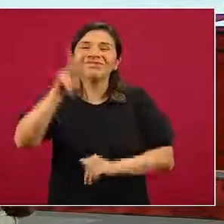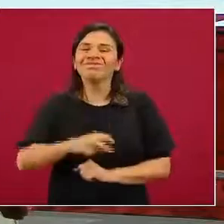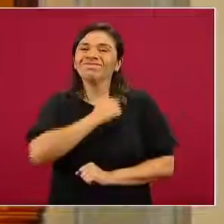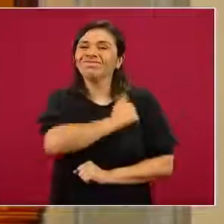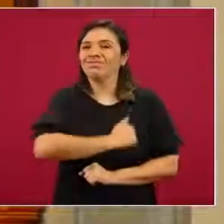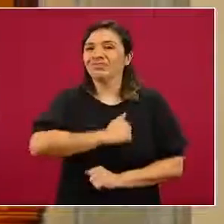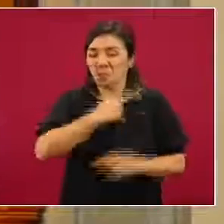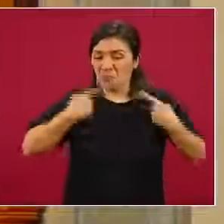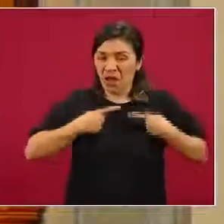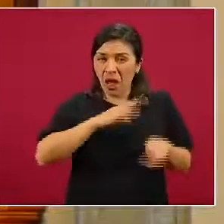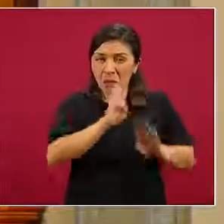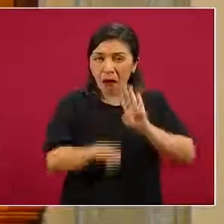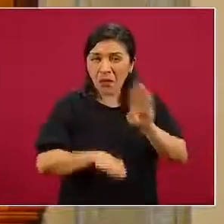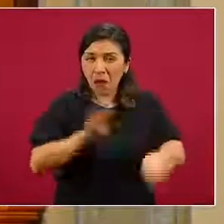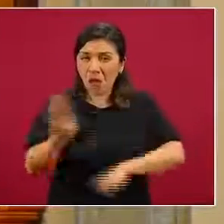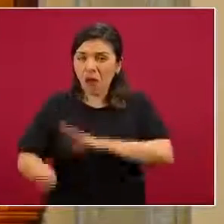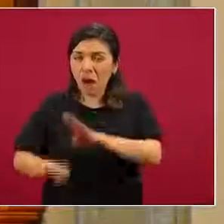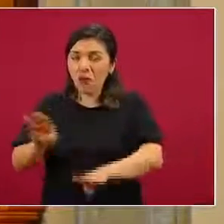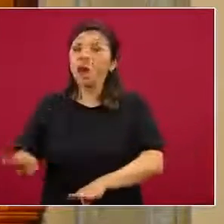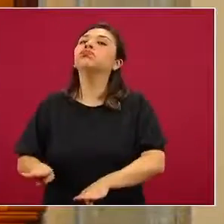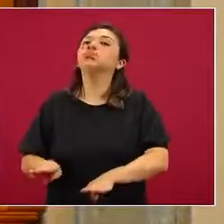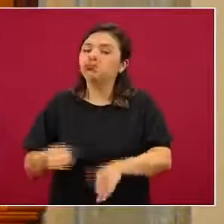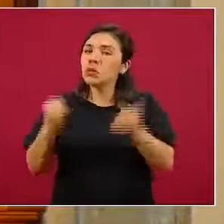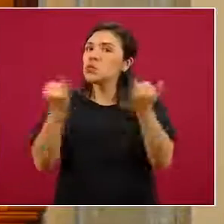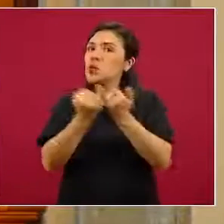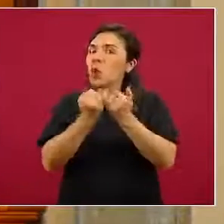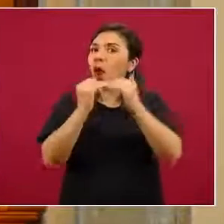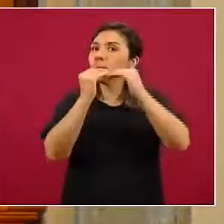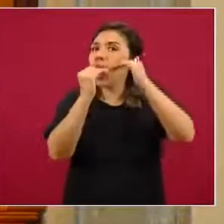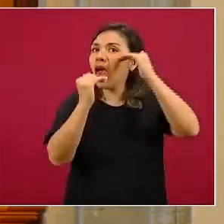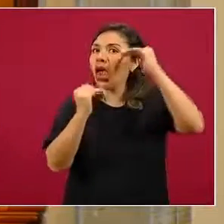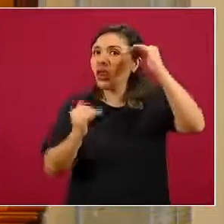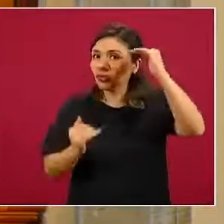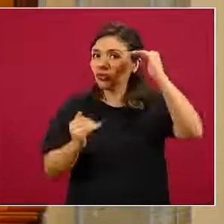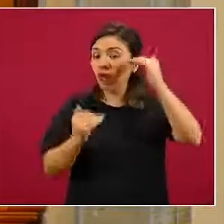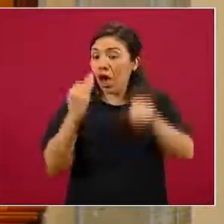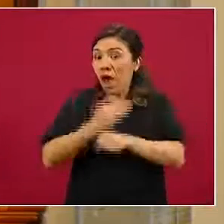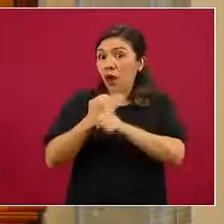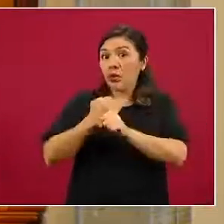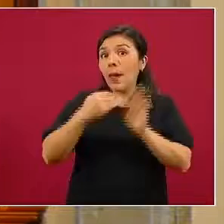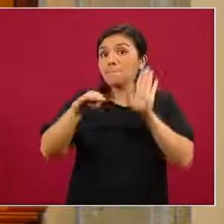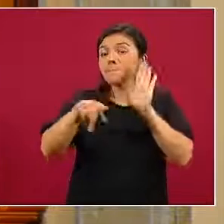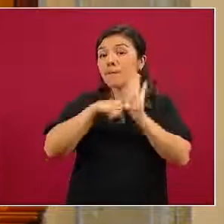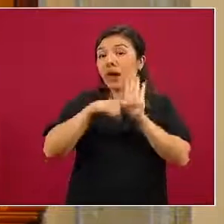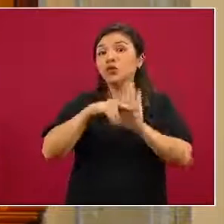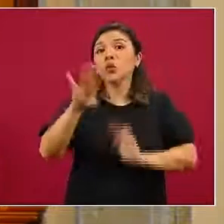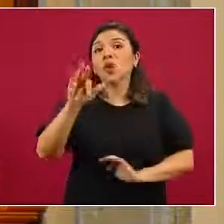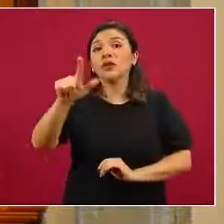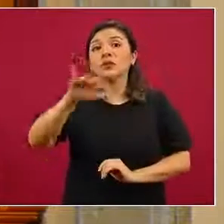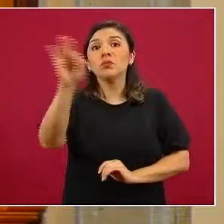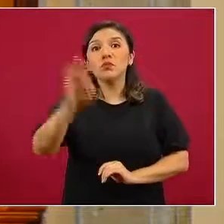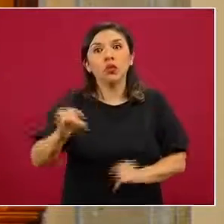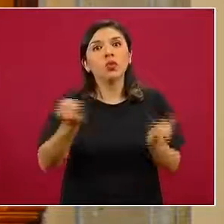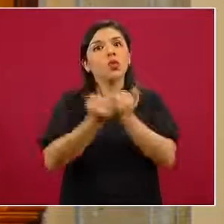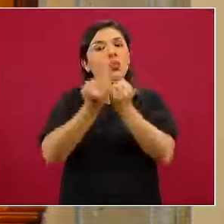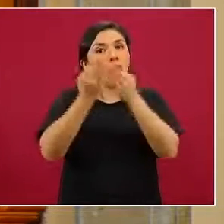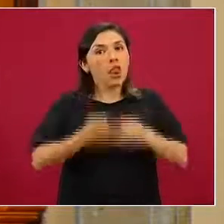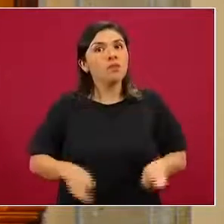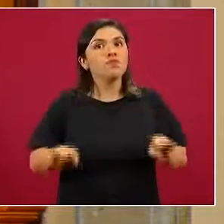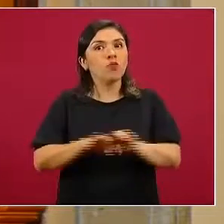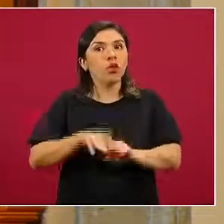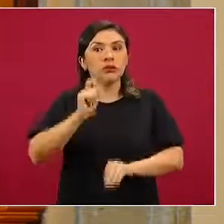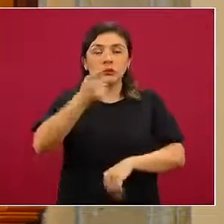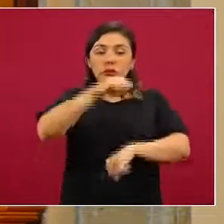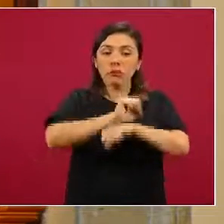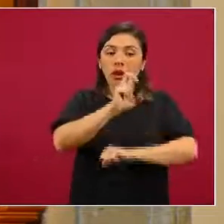defunciones se mantiene en descenso, menos 47 por ciento, también es un descenso bastante importante entre la